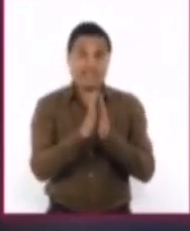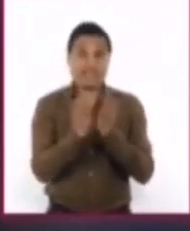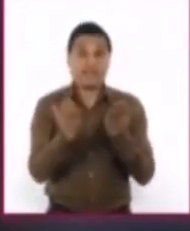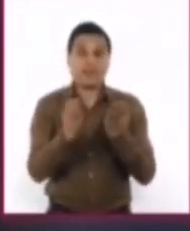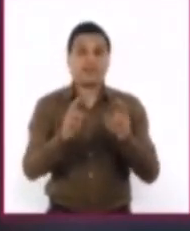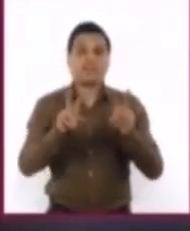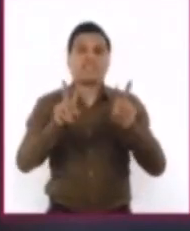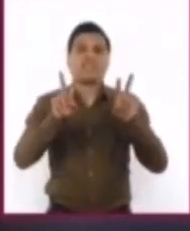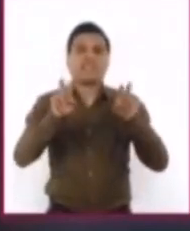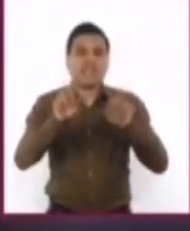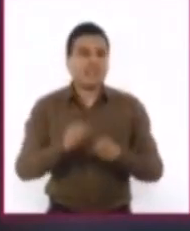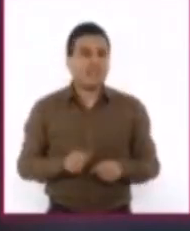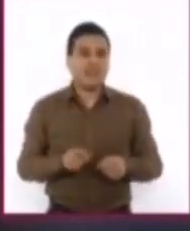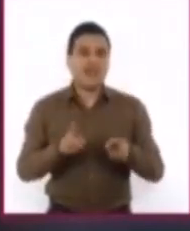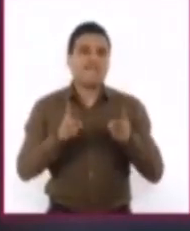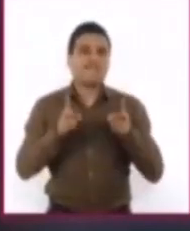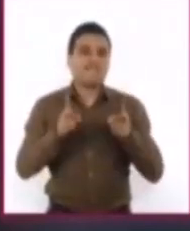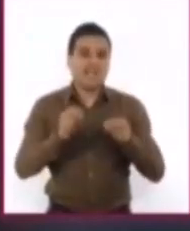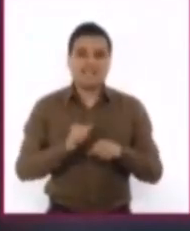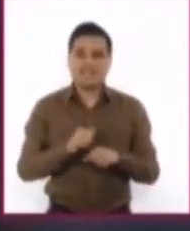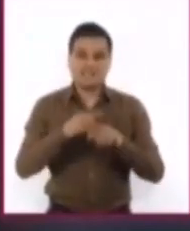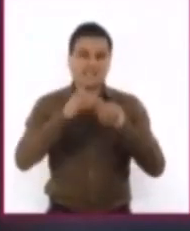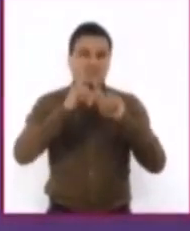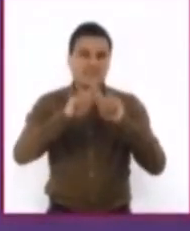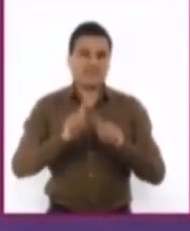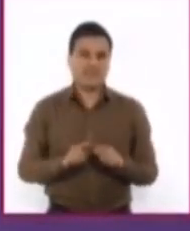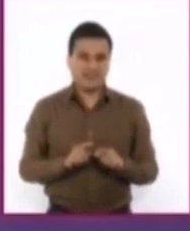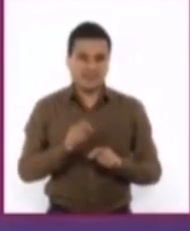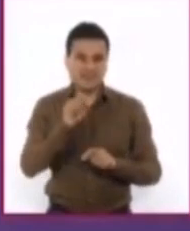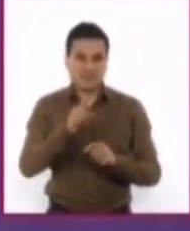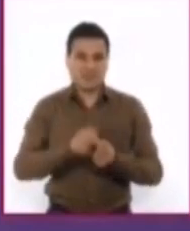azar, frases con significado causal o concesivo.